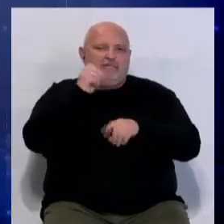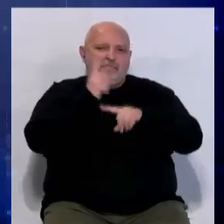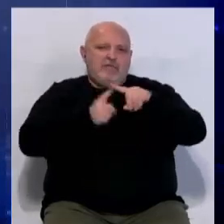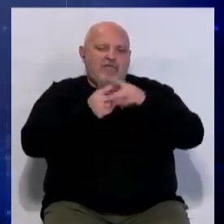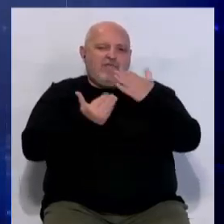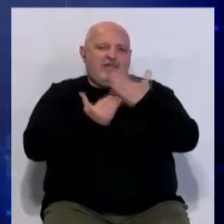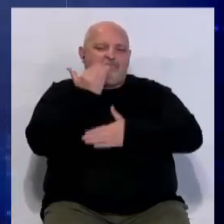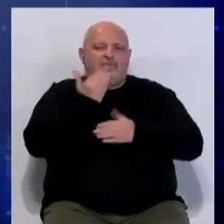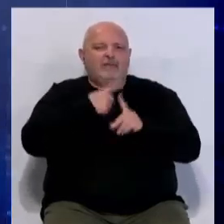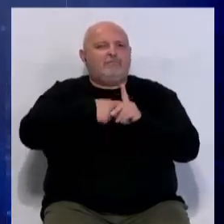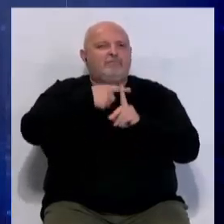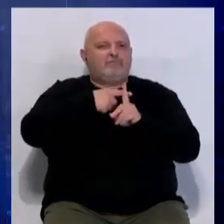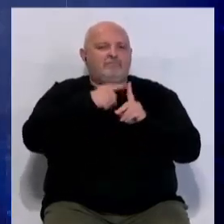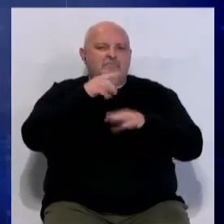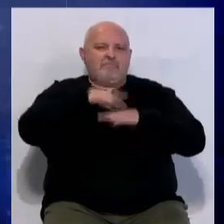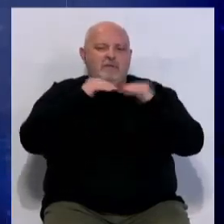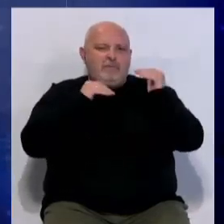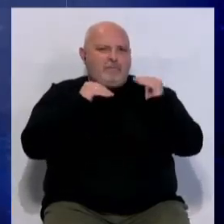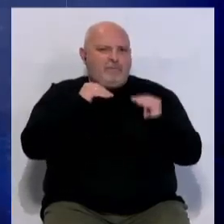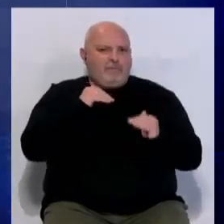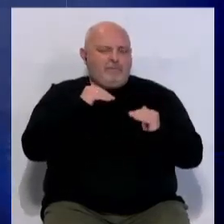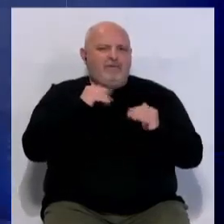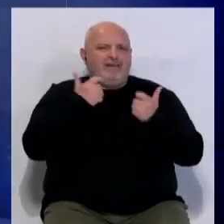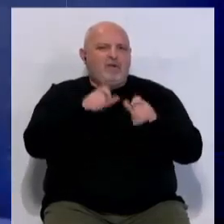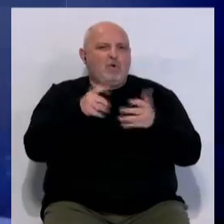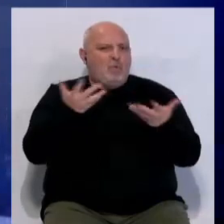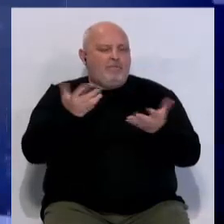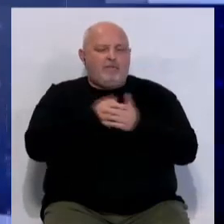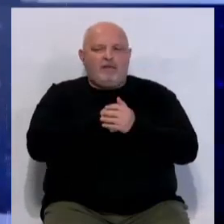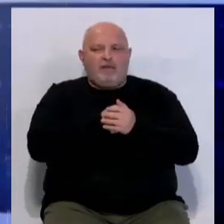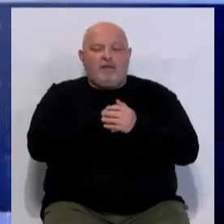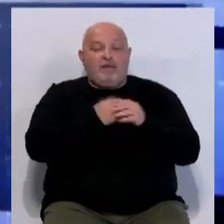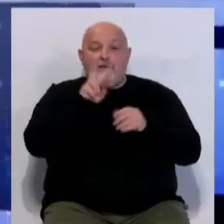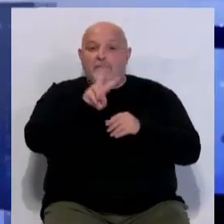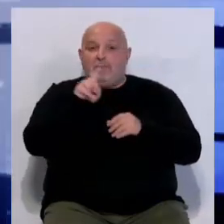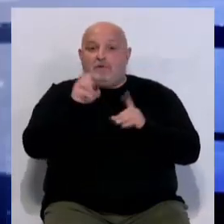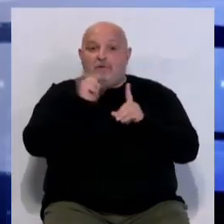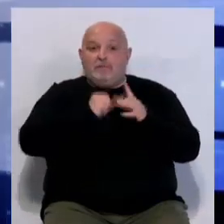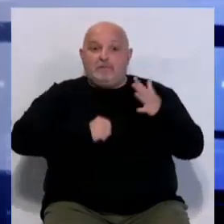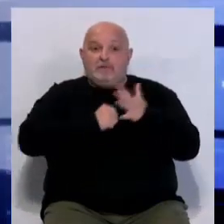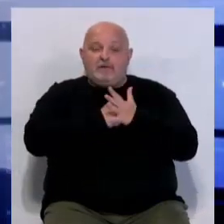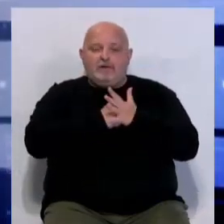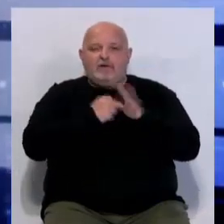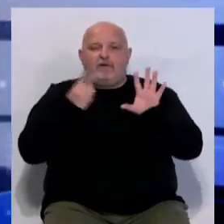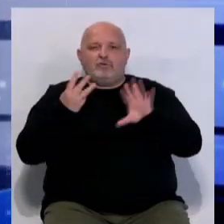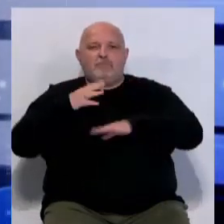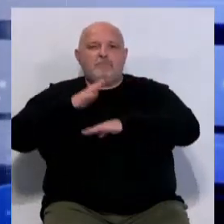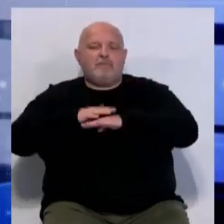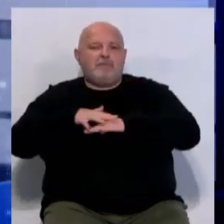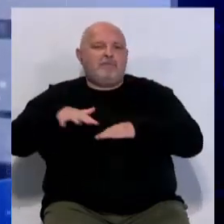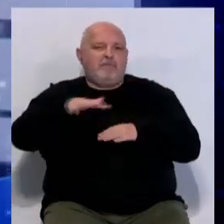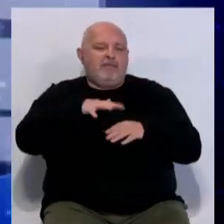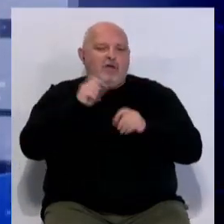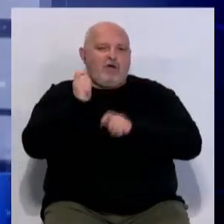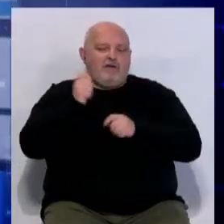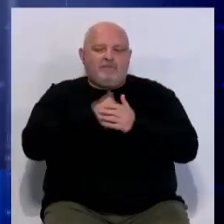mediodía. Las temperaturas mínimas en ascenso costilarán entre los 21 grados de máxima y los 8 grados de mínima